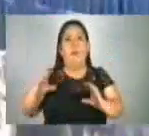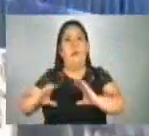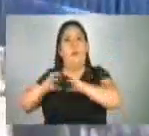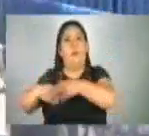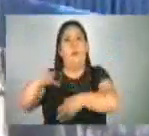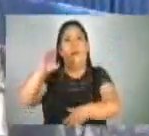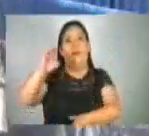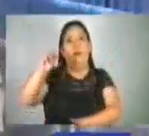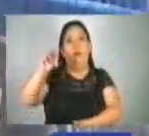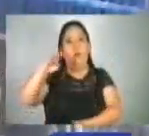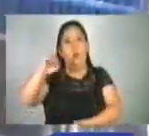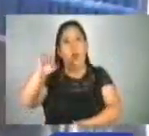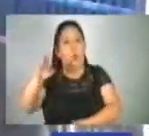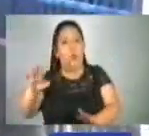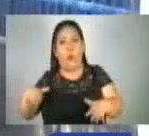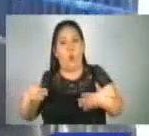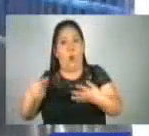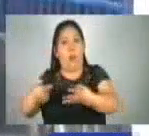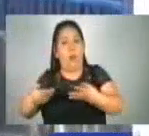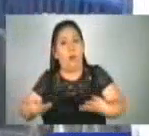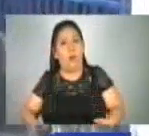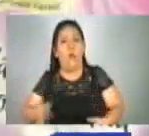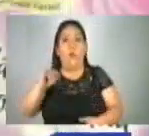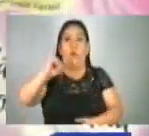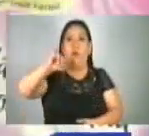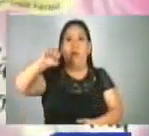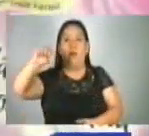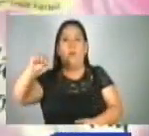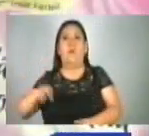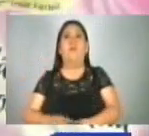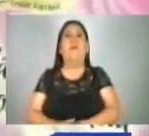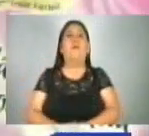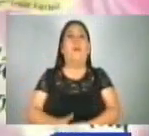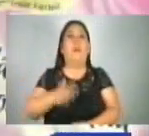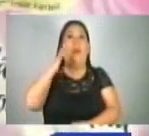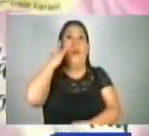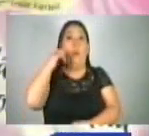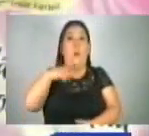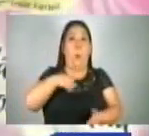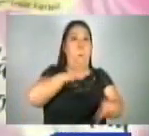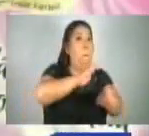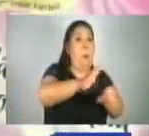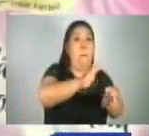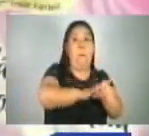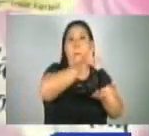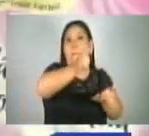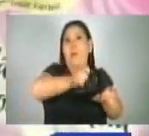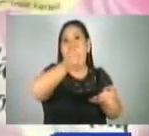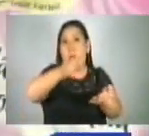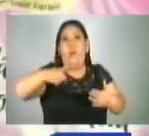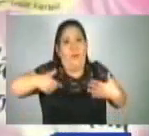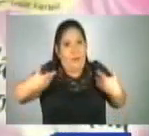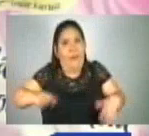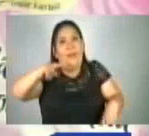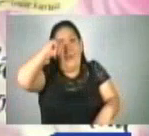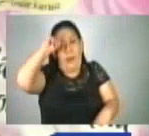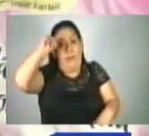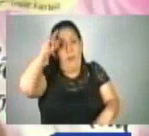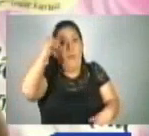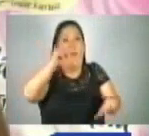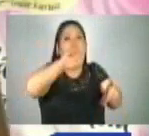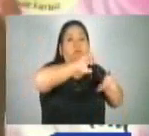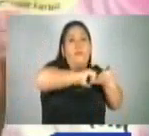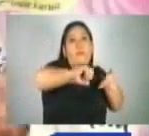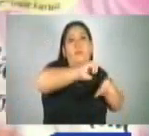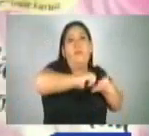continúan careciendo de beneficios como el Seguro Social. Y si yo no he cotizado, pero sí he trabajado, entonces ¿cuál es